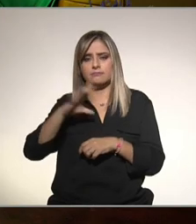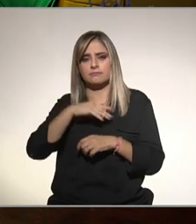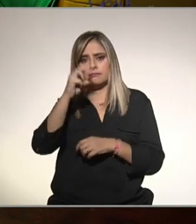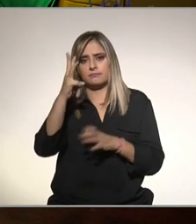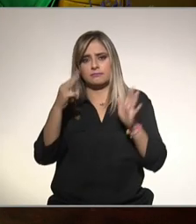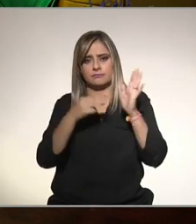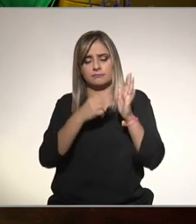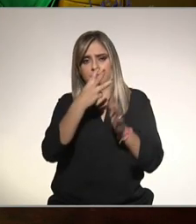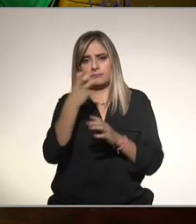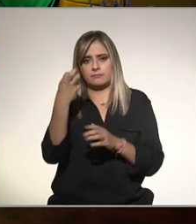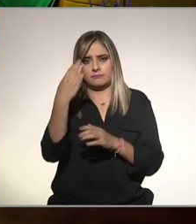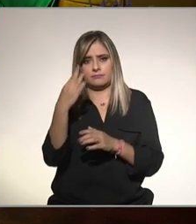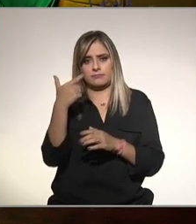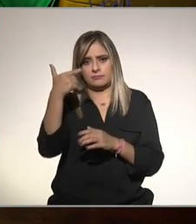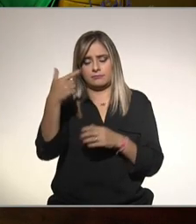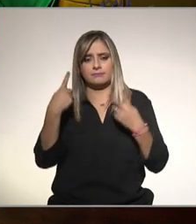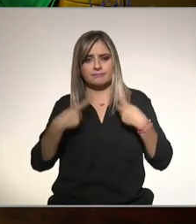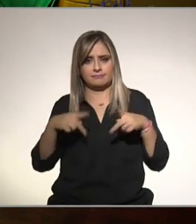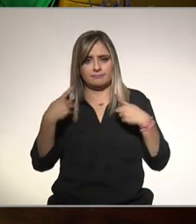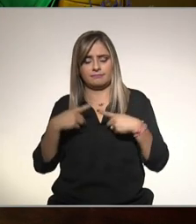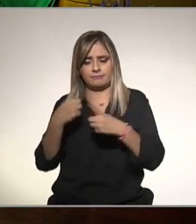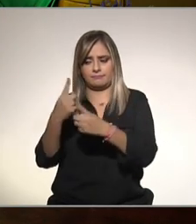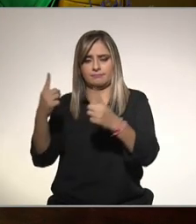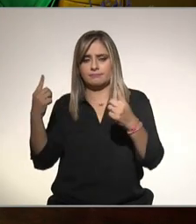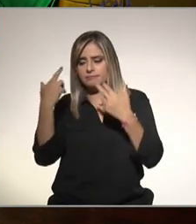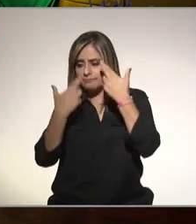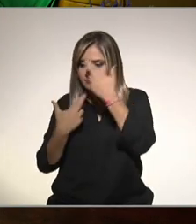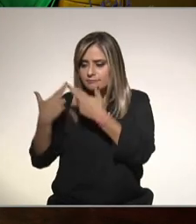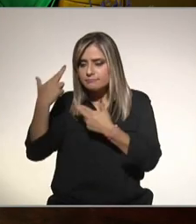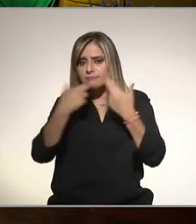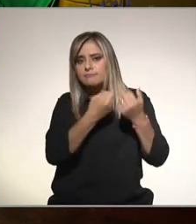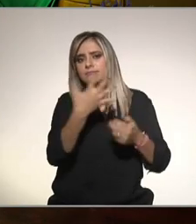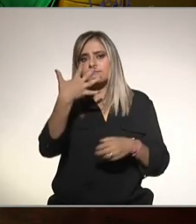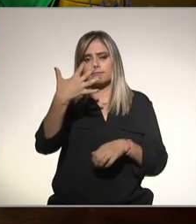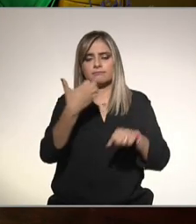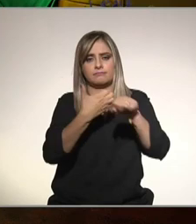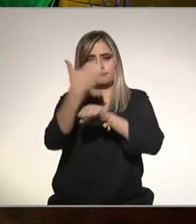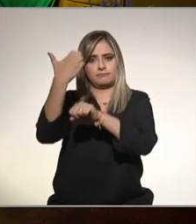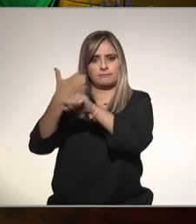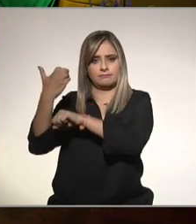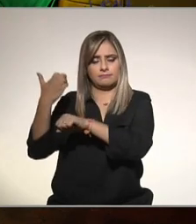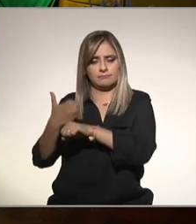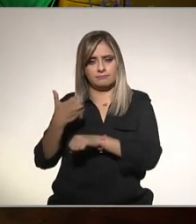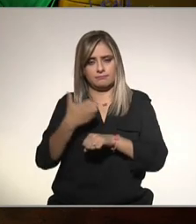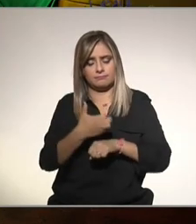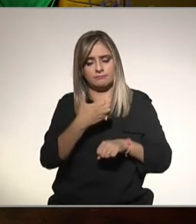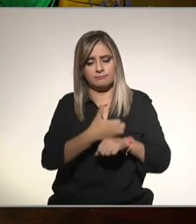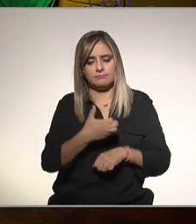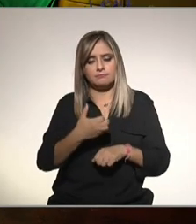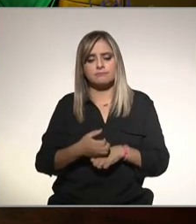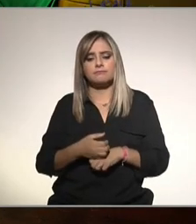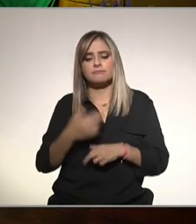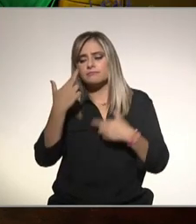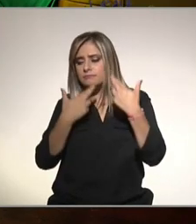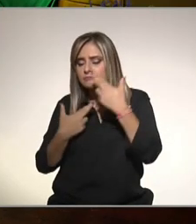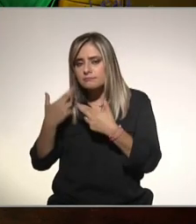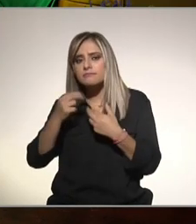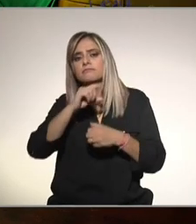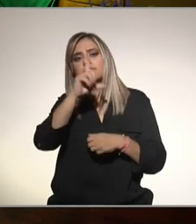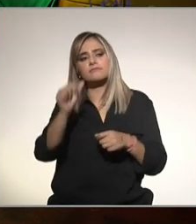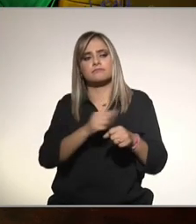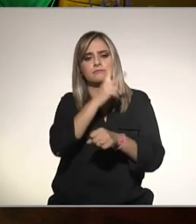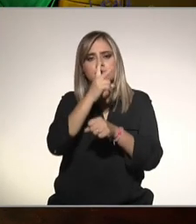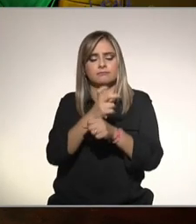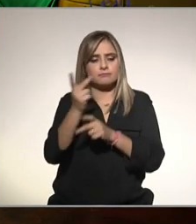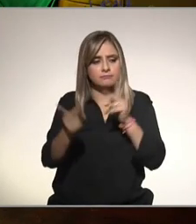.357 pacientes en 5 estados de la República y posteriormente se cruzó con la encuesta nacional